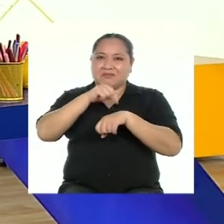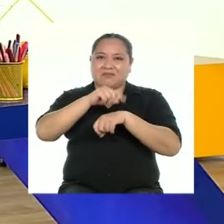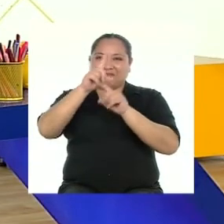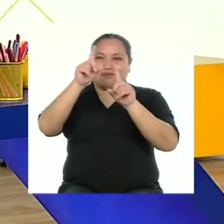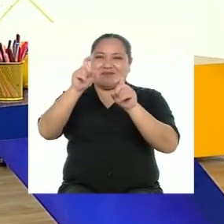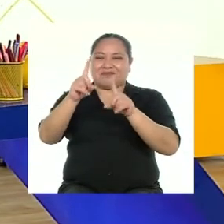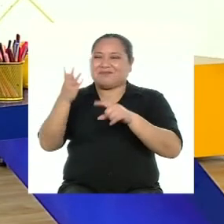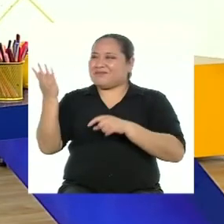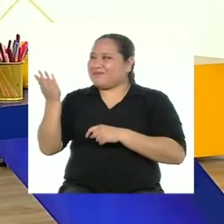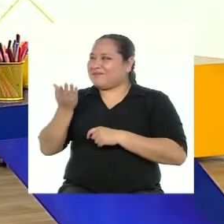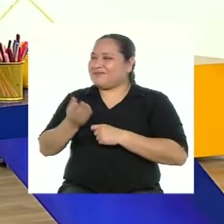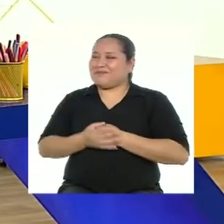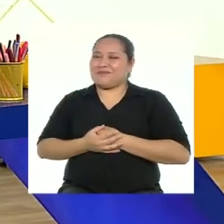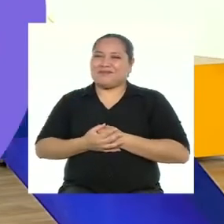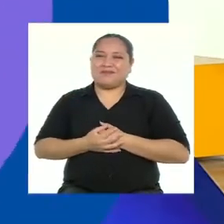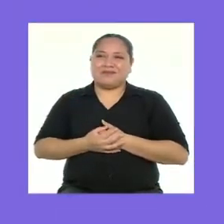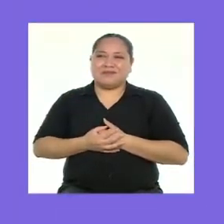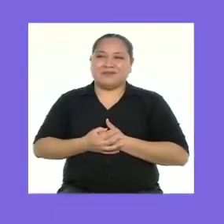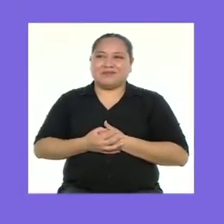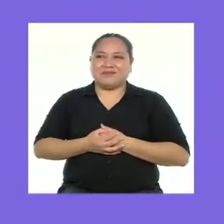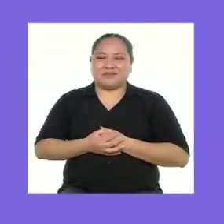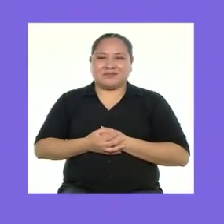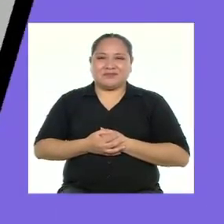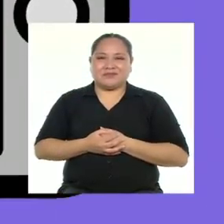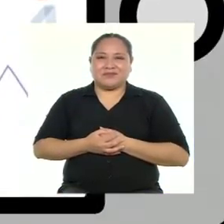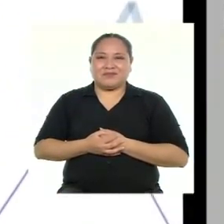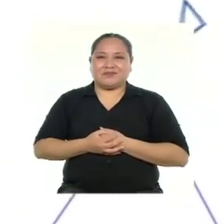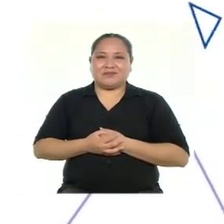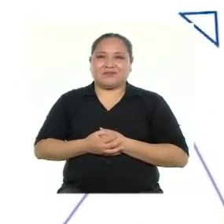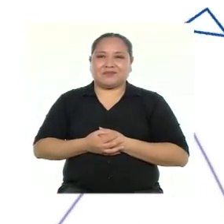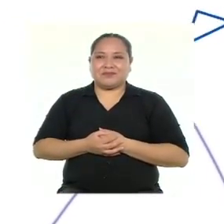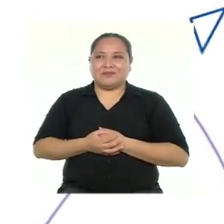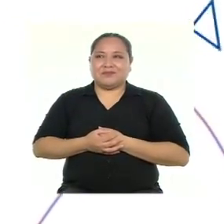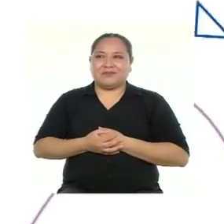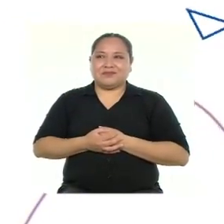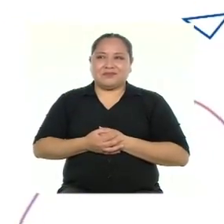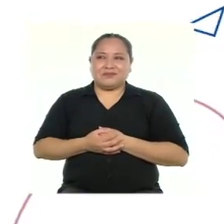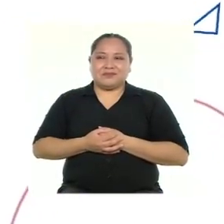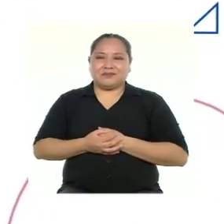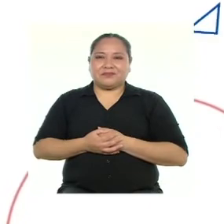bloque de preguntas ¿Qué lo que